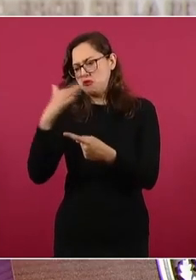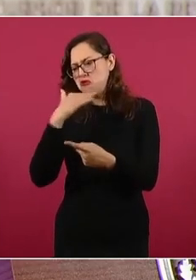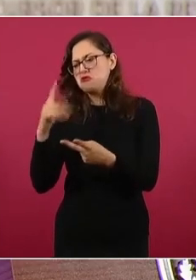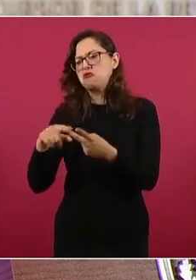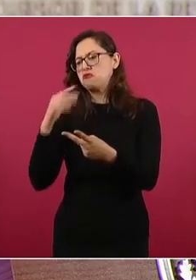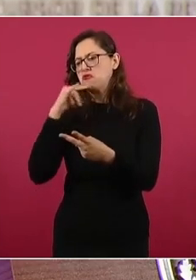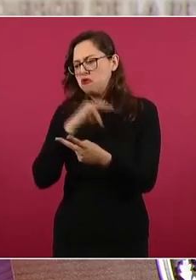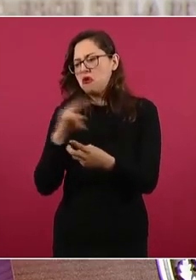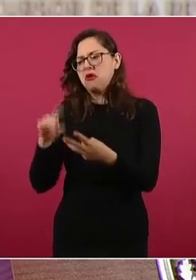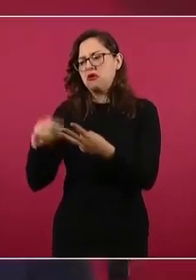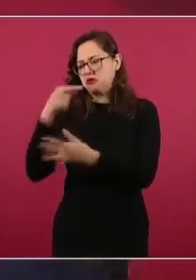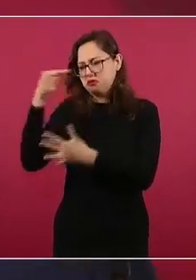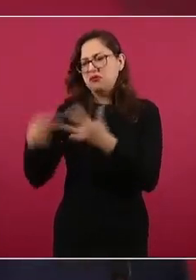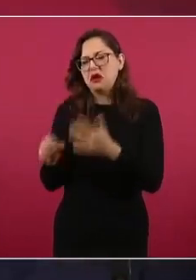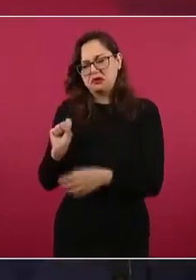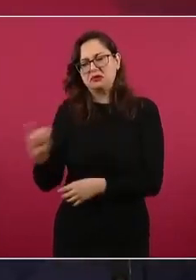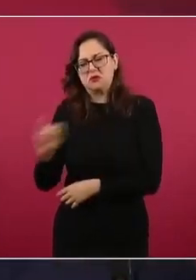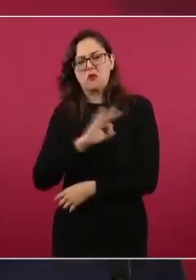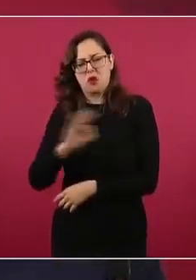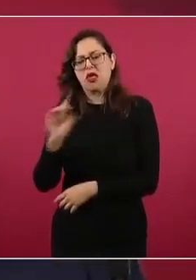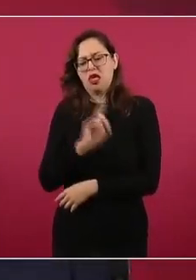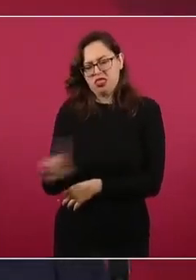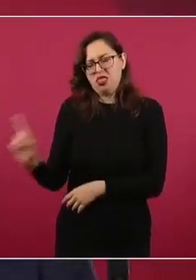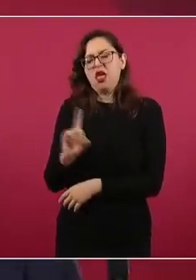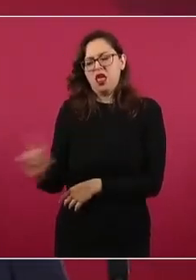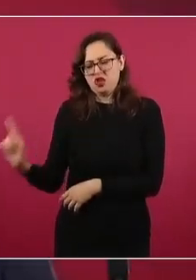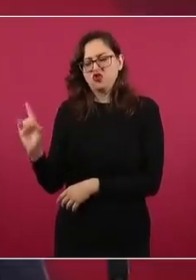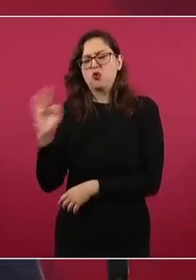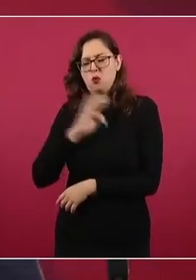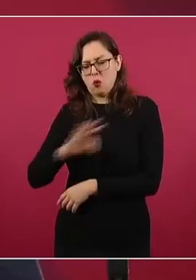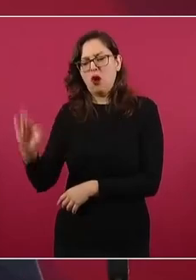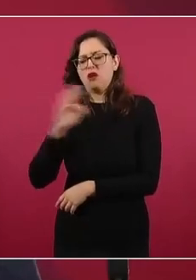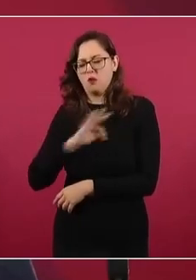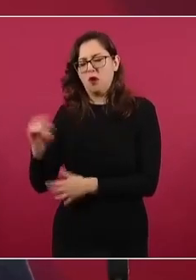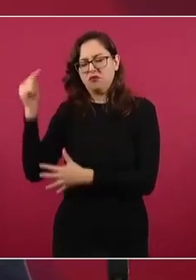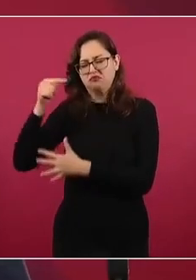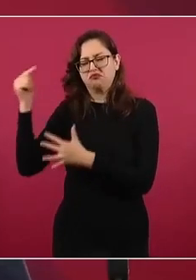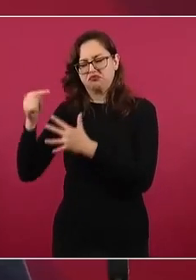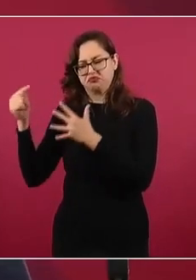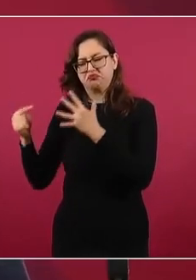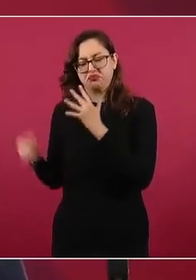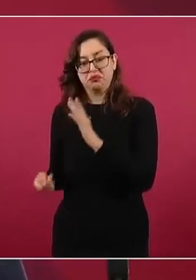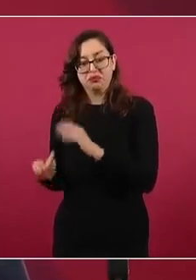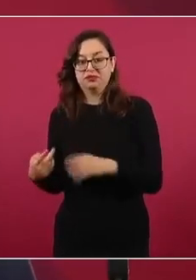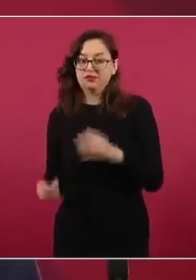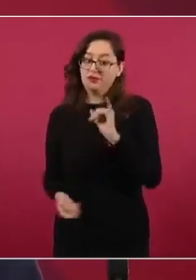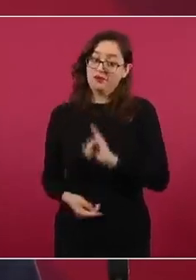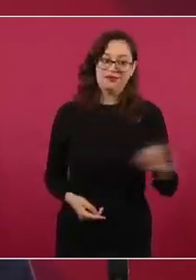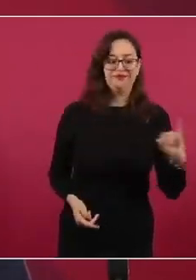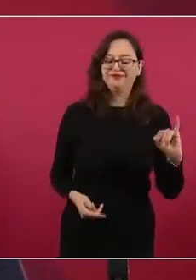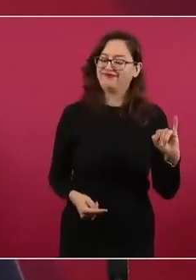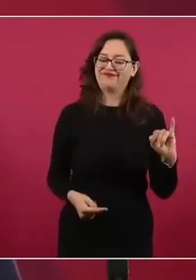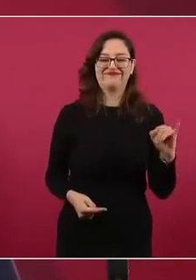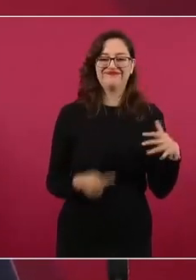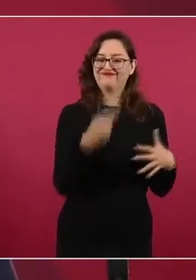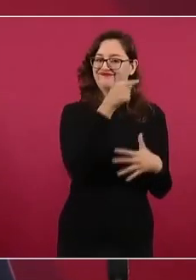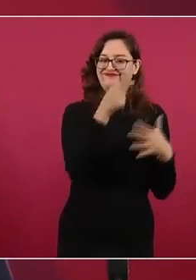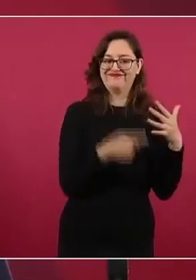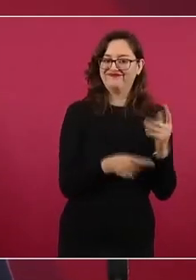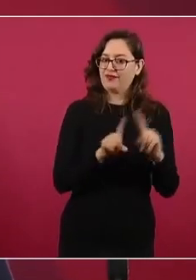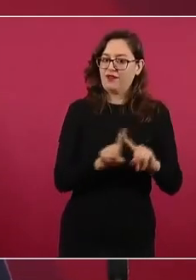el que quiere triunfar a toda costa sin escrúpulos morales de ninguna índole no es de izquierda,